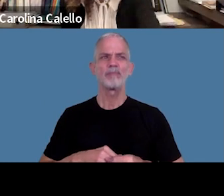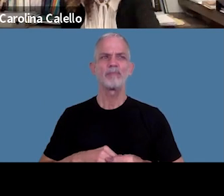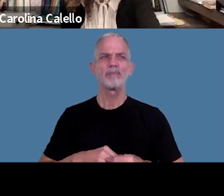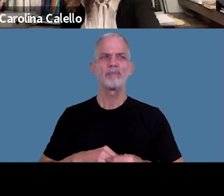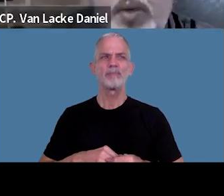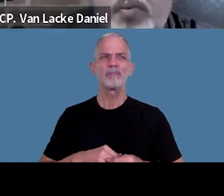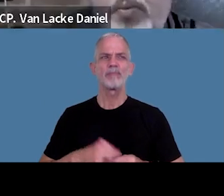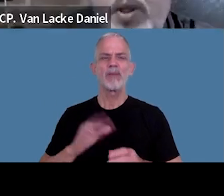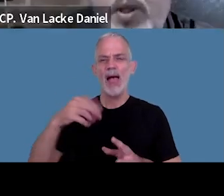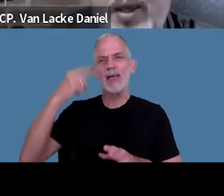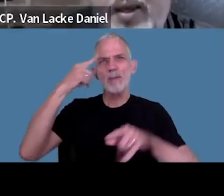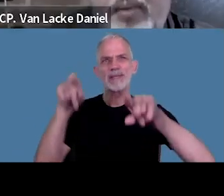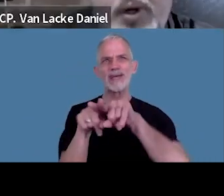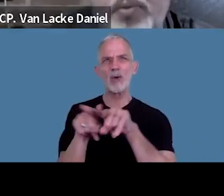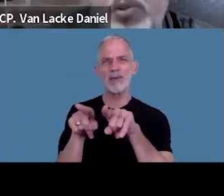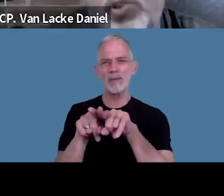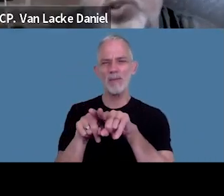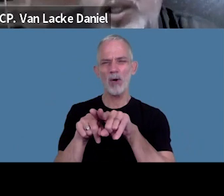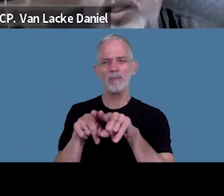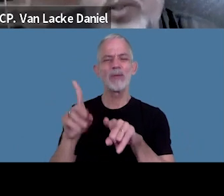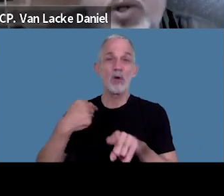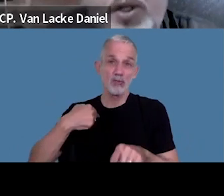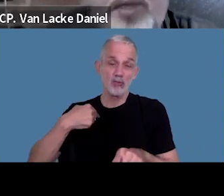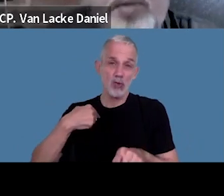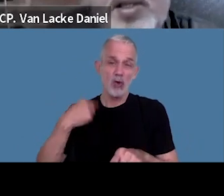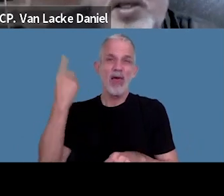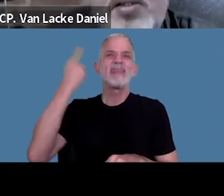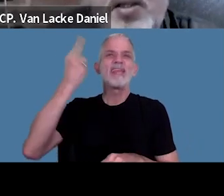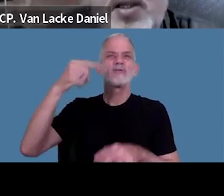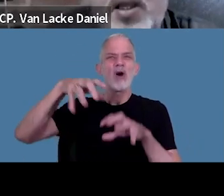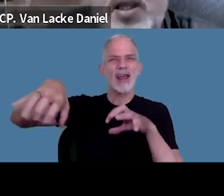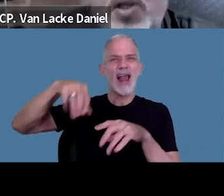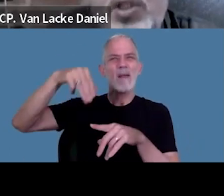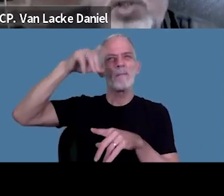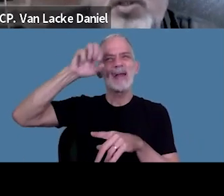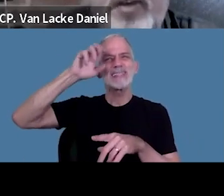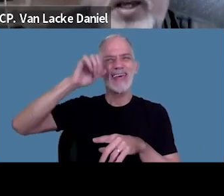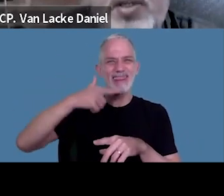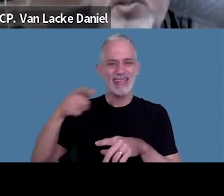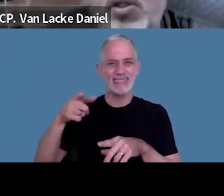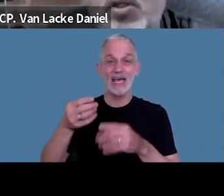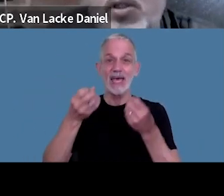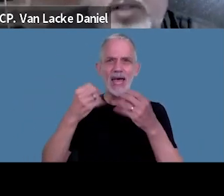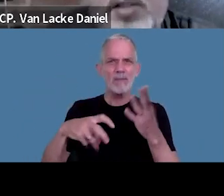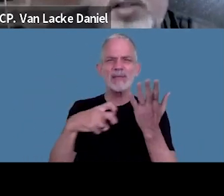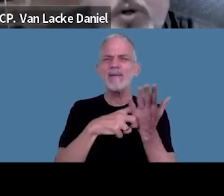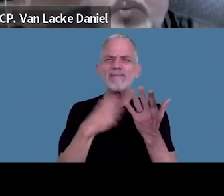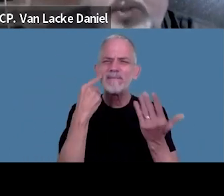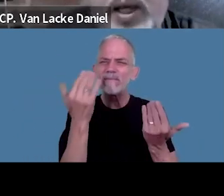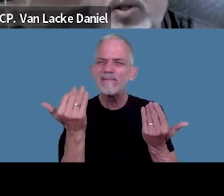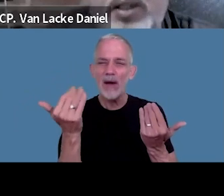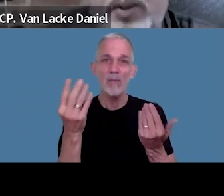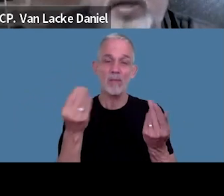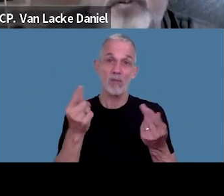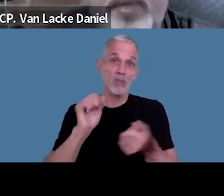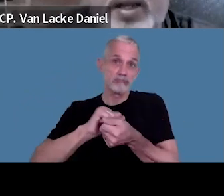yo entendí lo mismo porque por ejemplo yo soy de dirección regional mercedes y los inicios de fiscalización se hacen por el